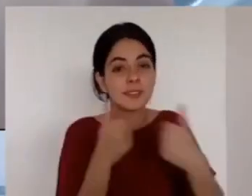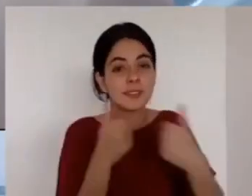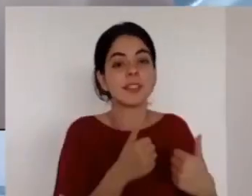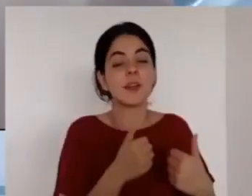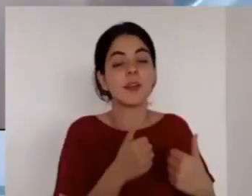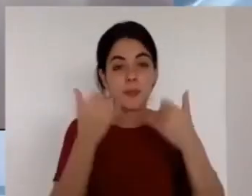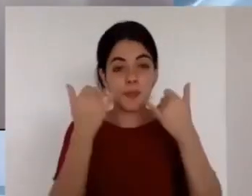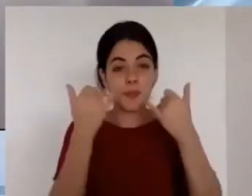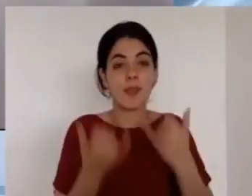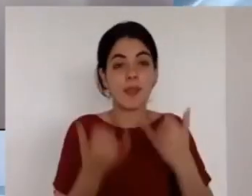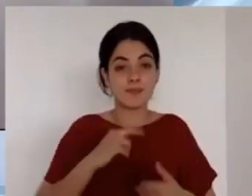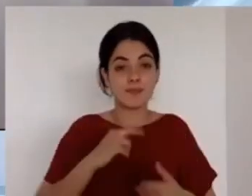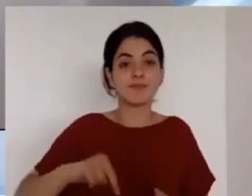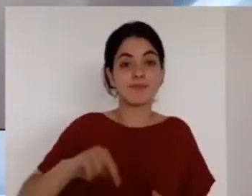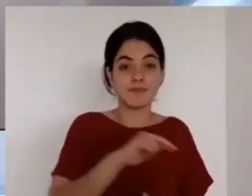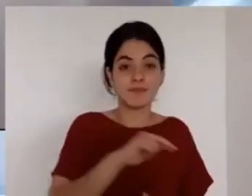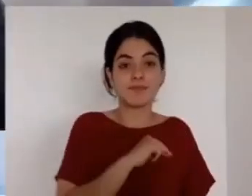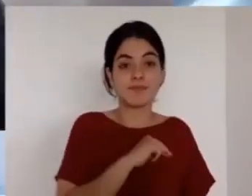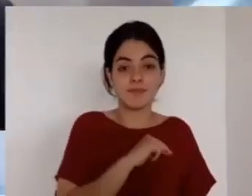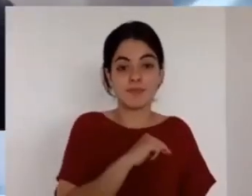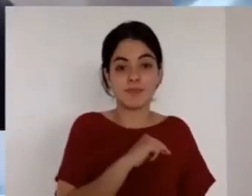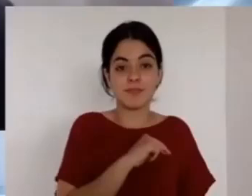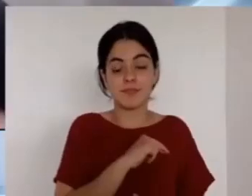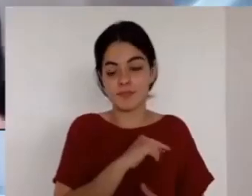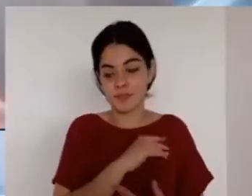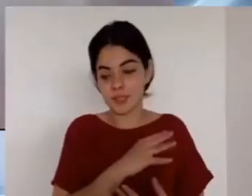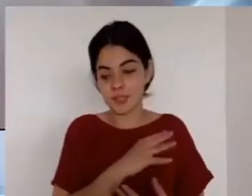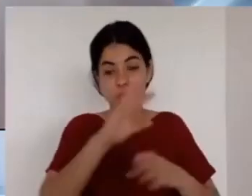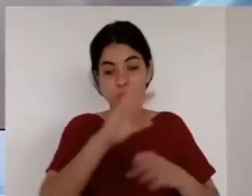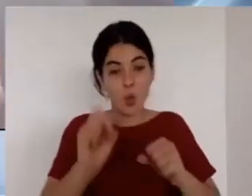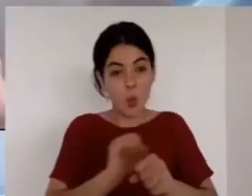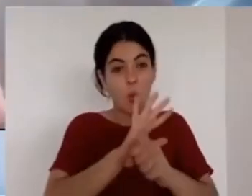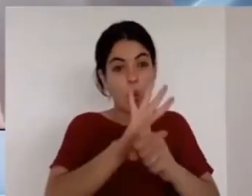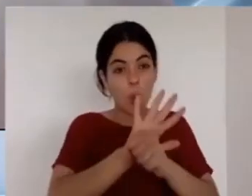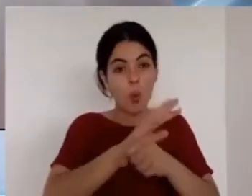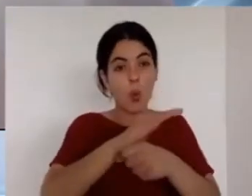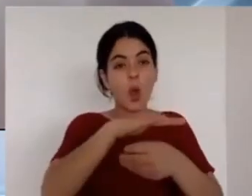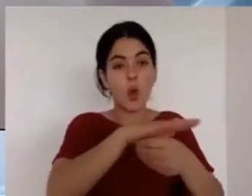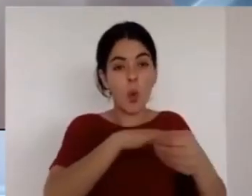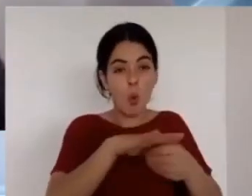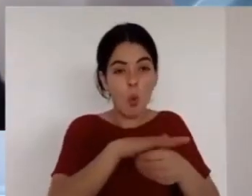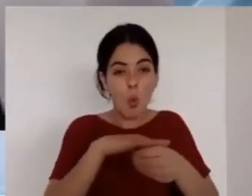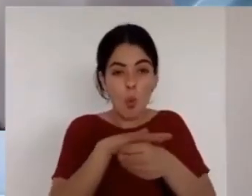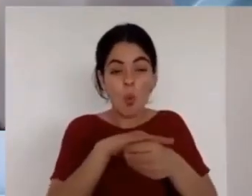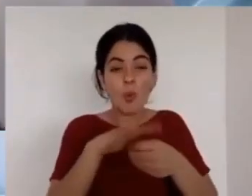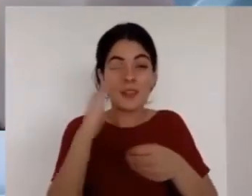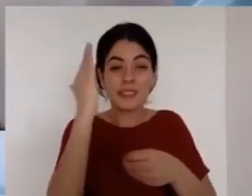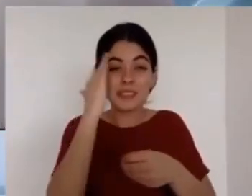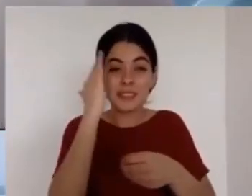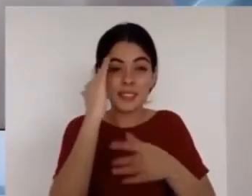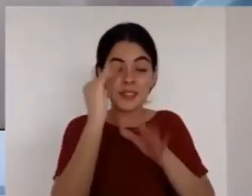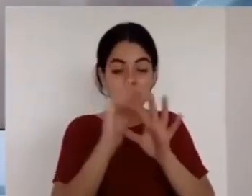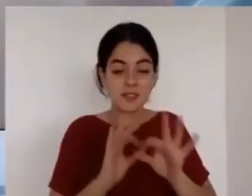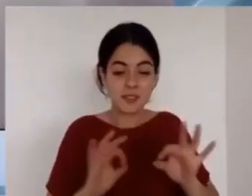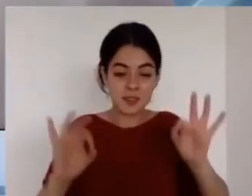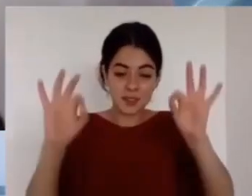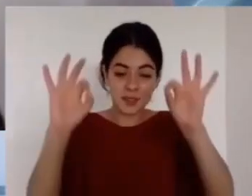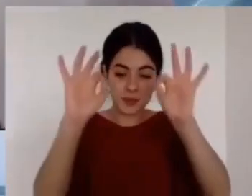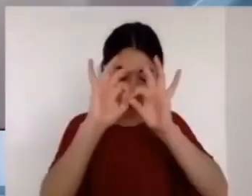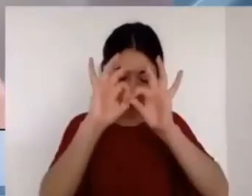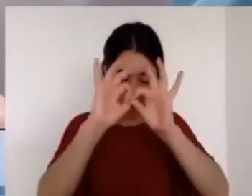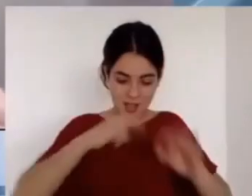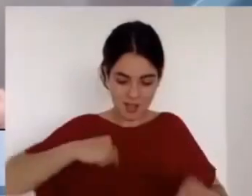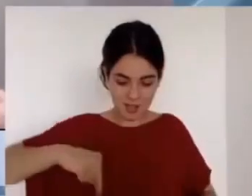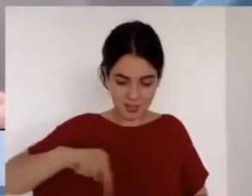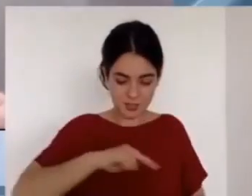la que muchos han muerto reconociendo también que en medio de ella hay un pueblo humillado bajo la poderosa